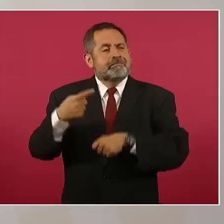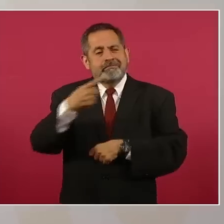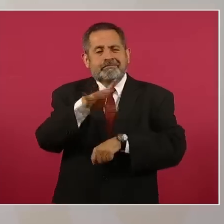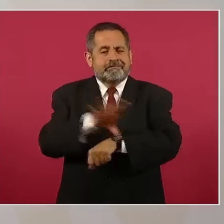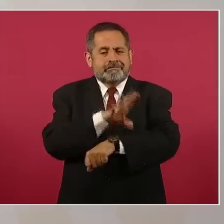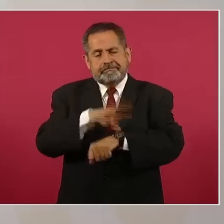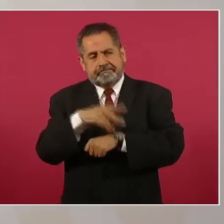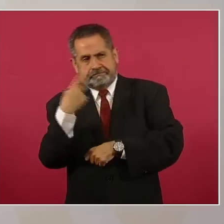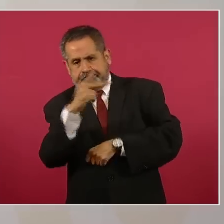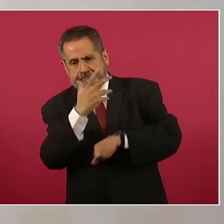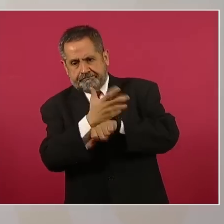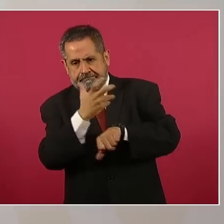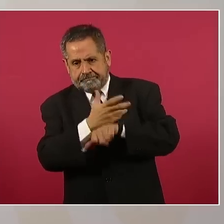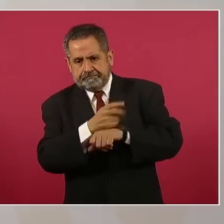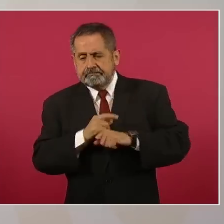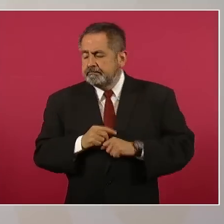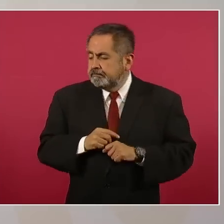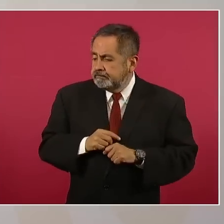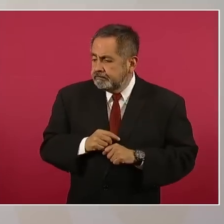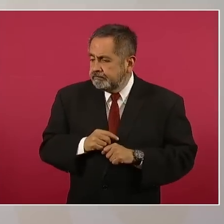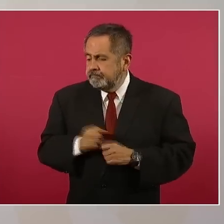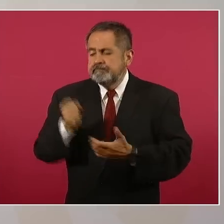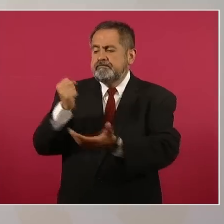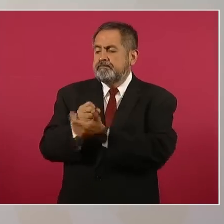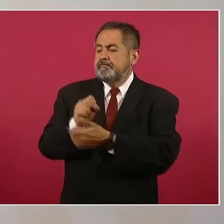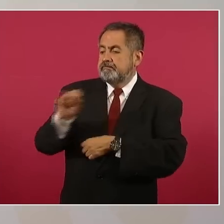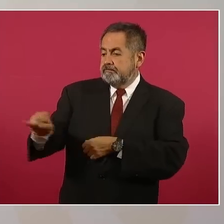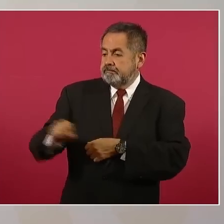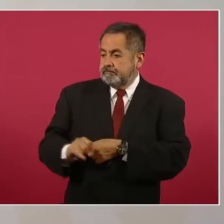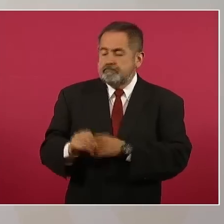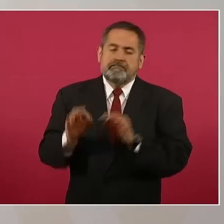y de Comercio.